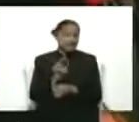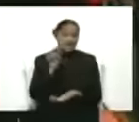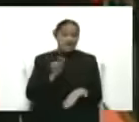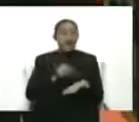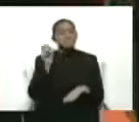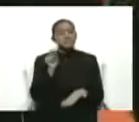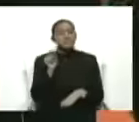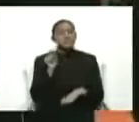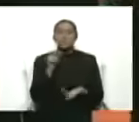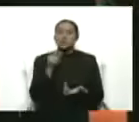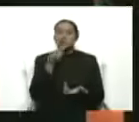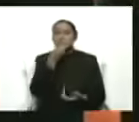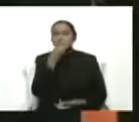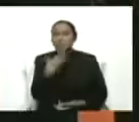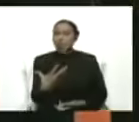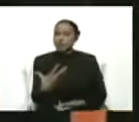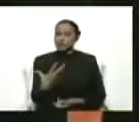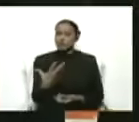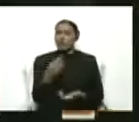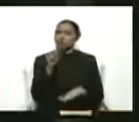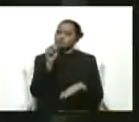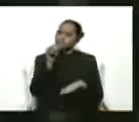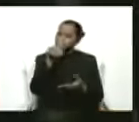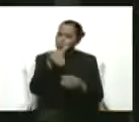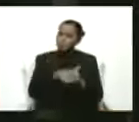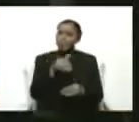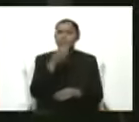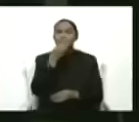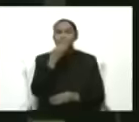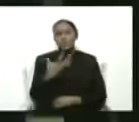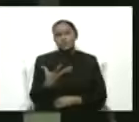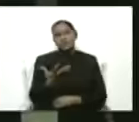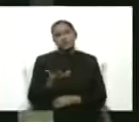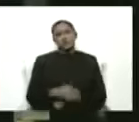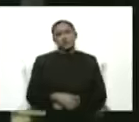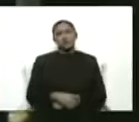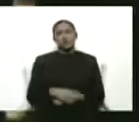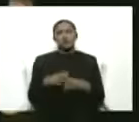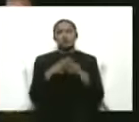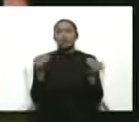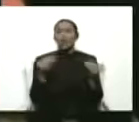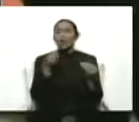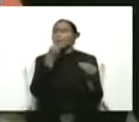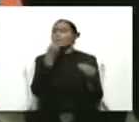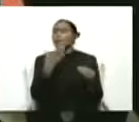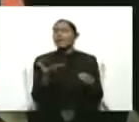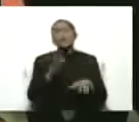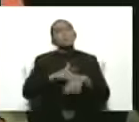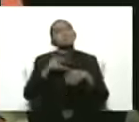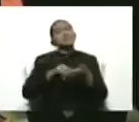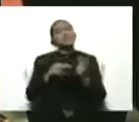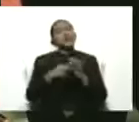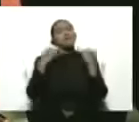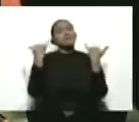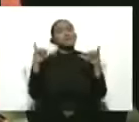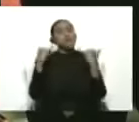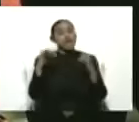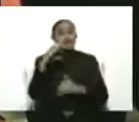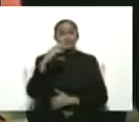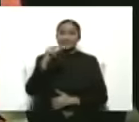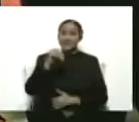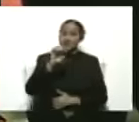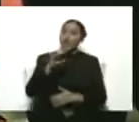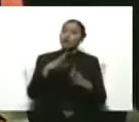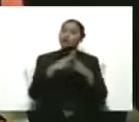agradable y bonito, es bonito, esto es bonito. Esto es una fiesta electoral donde todos van a participar